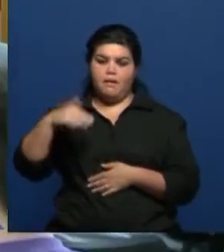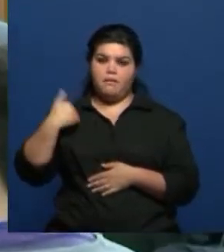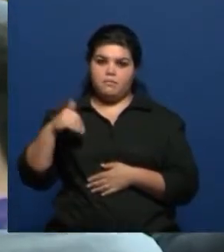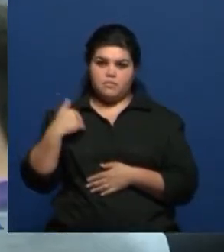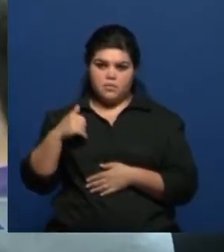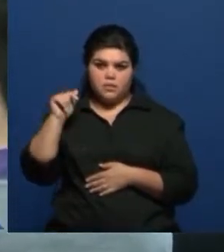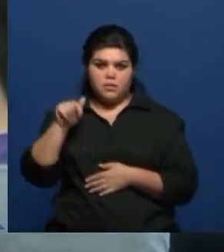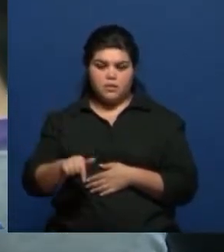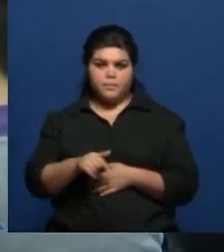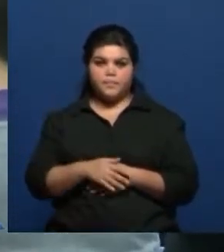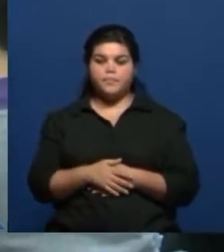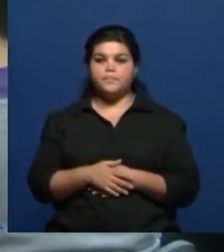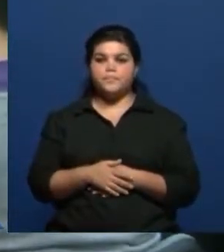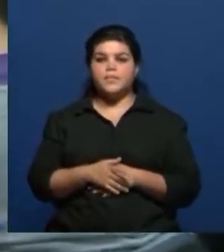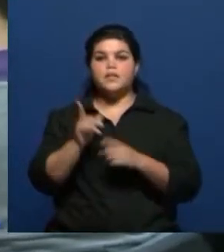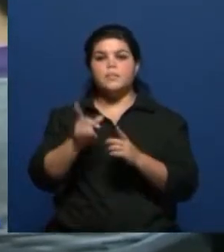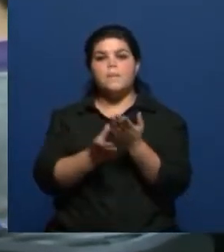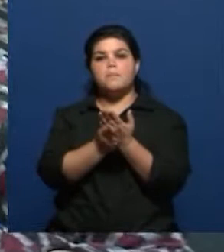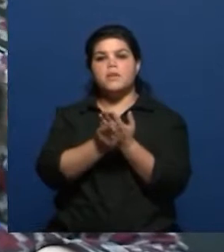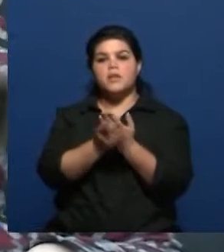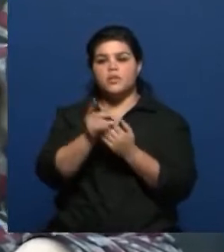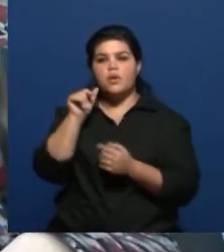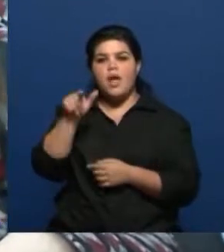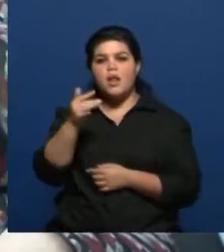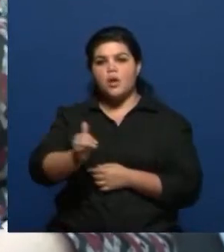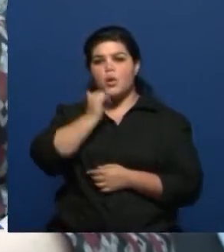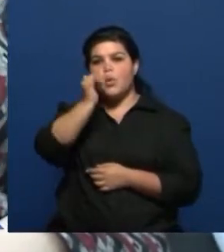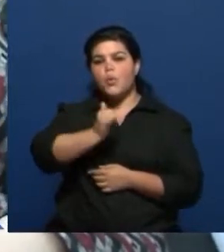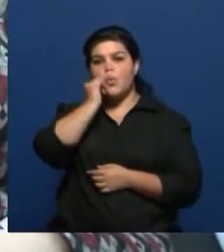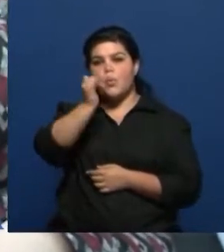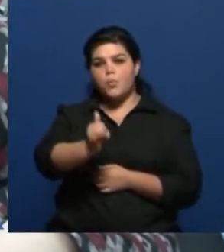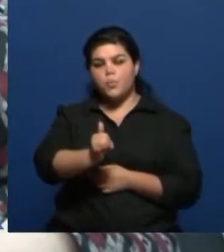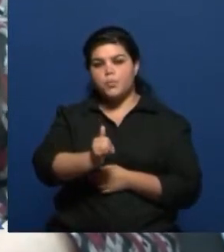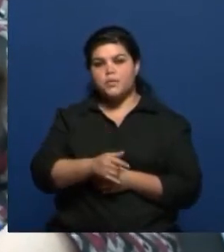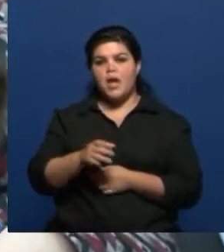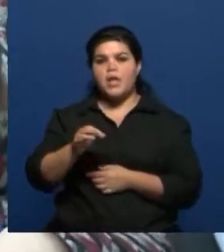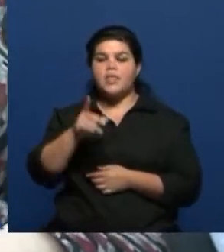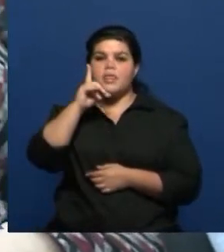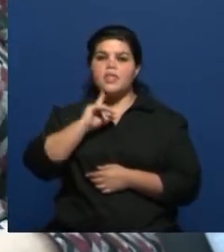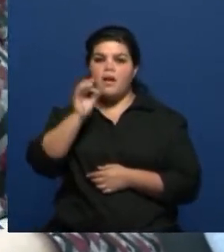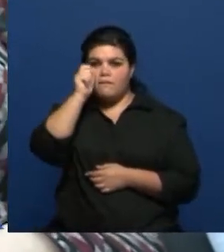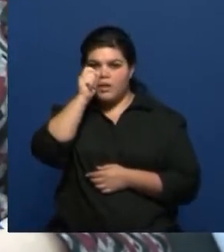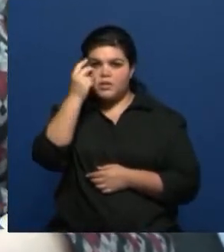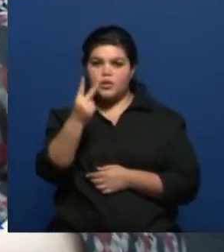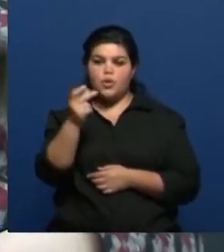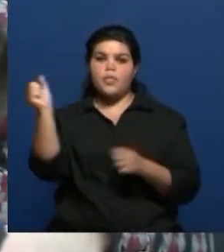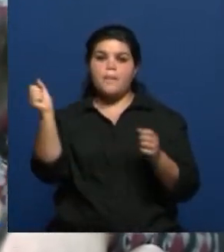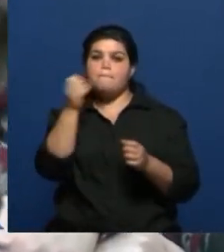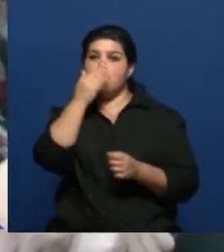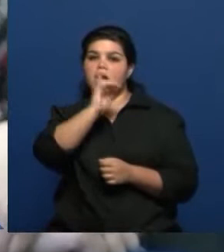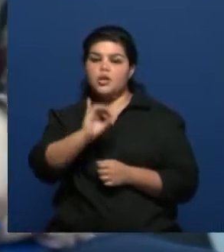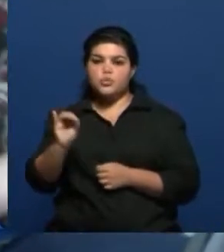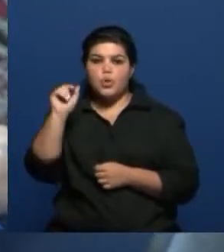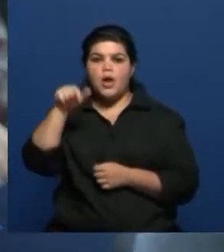El ministro hace referencia a un discurso que el 22 de marzo el secretario